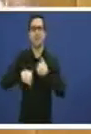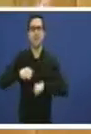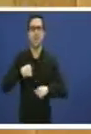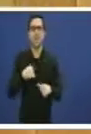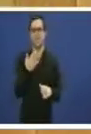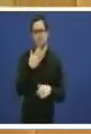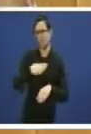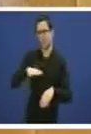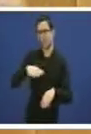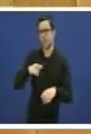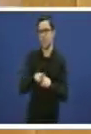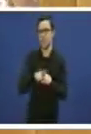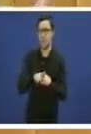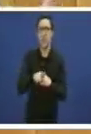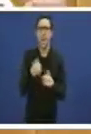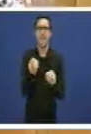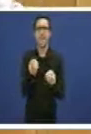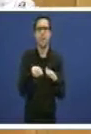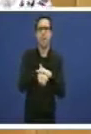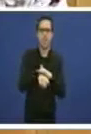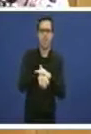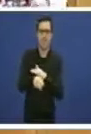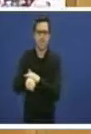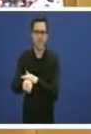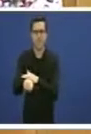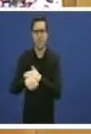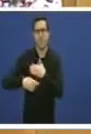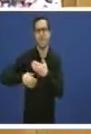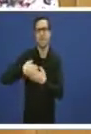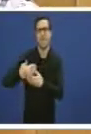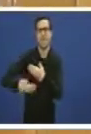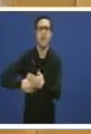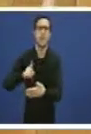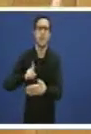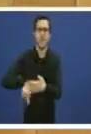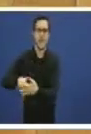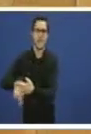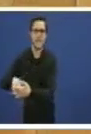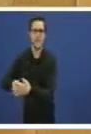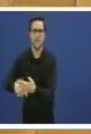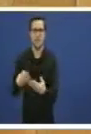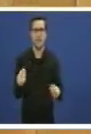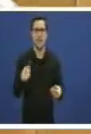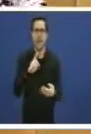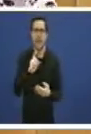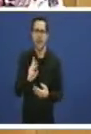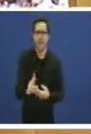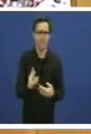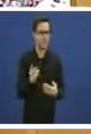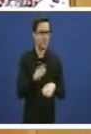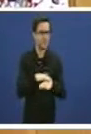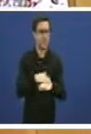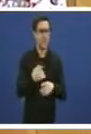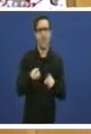procedimentos para chegar a unha operación de gravidade a unha operación que este